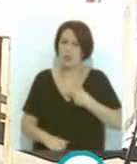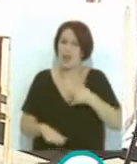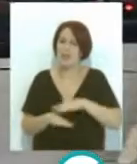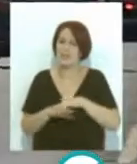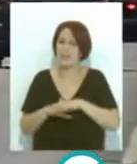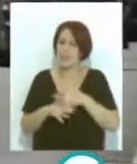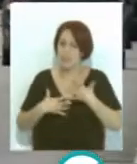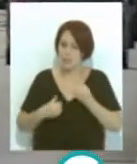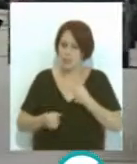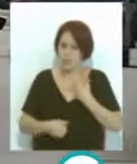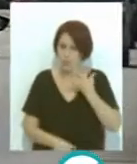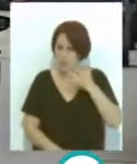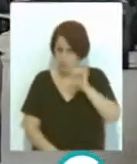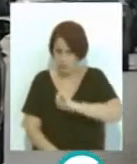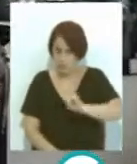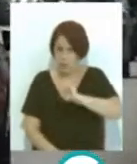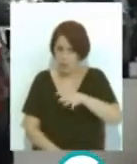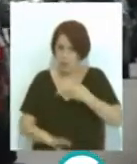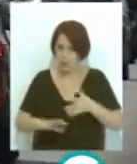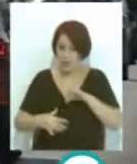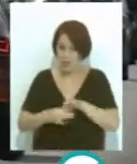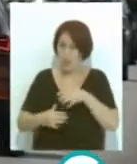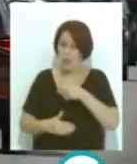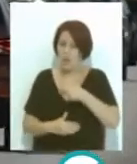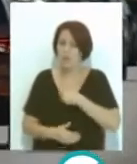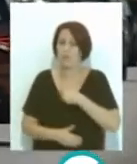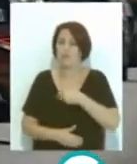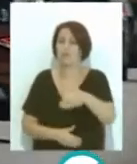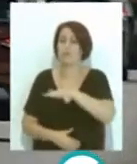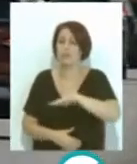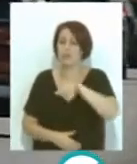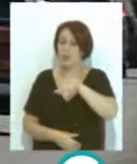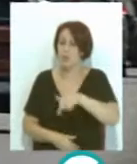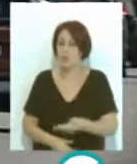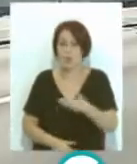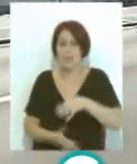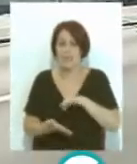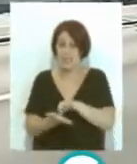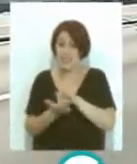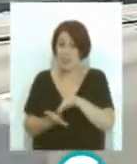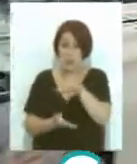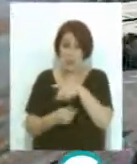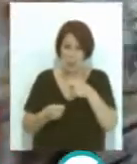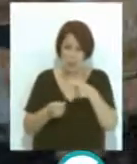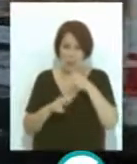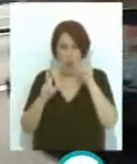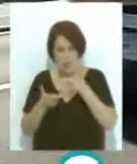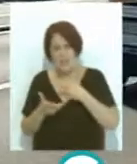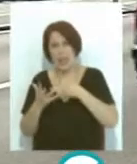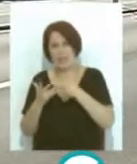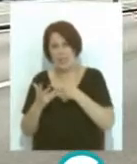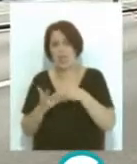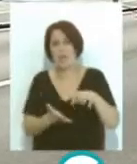adecuada a las necesidades futuras de una zona clave donde se pondrán en servicio espacios comerciales hoteleros y